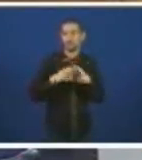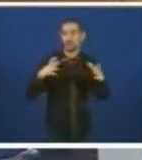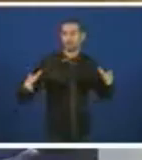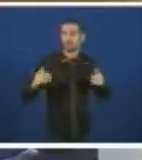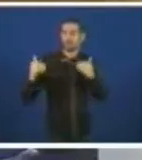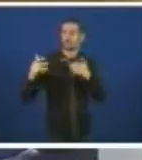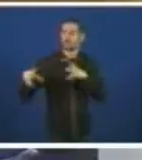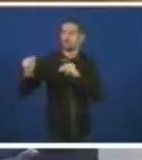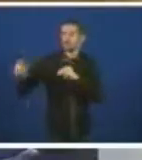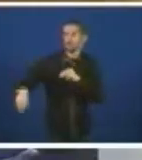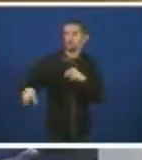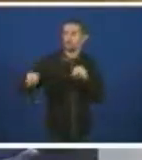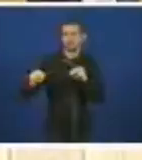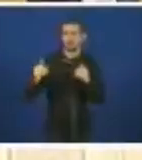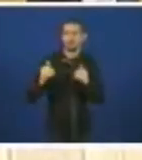gracias.